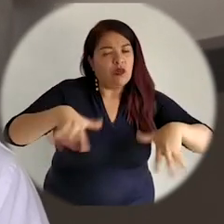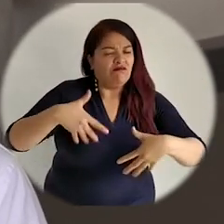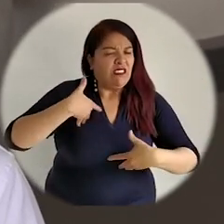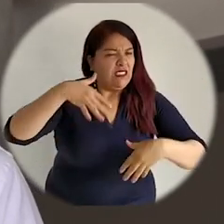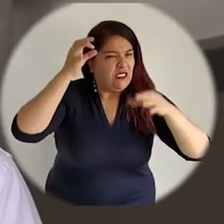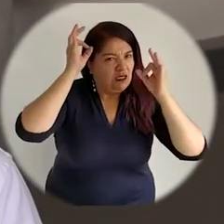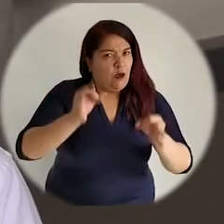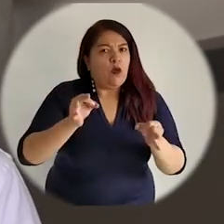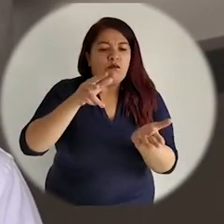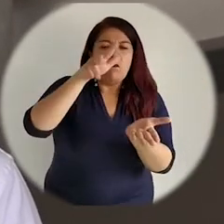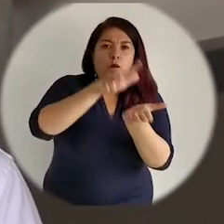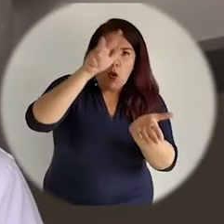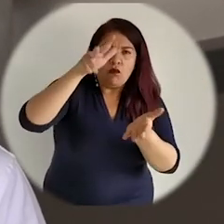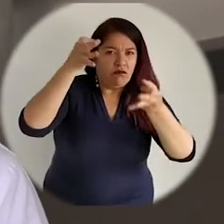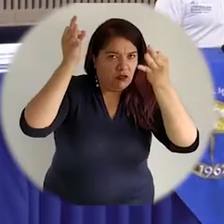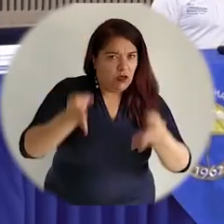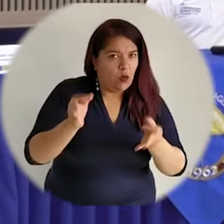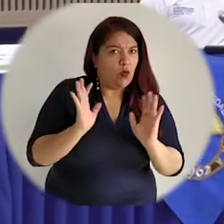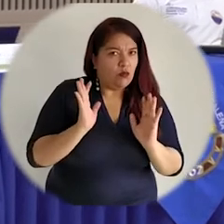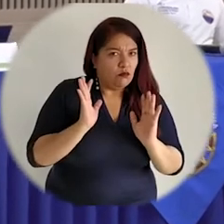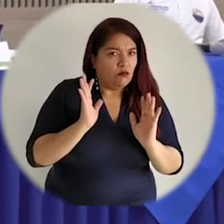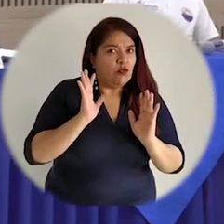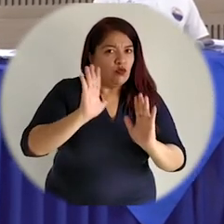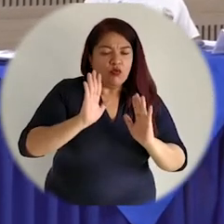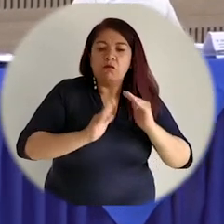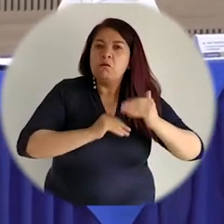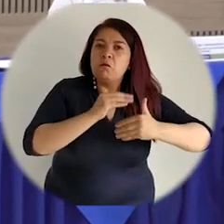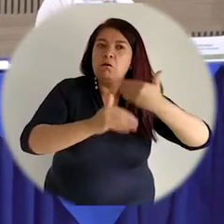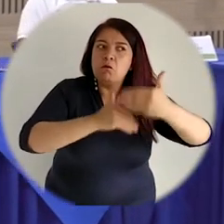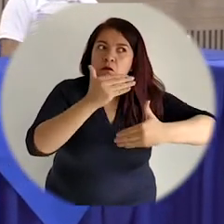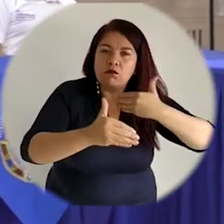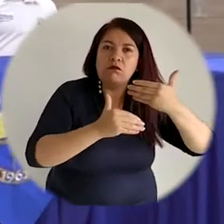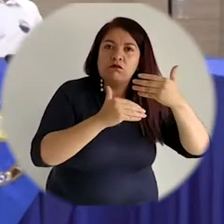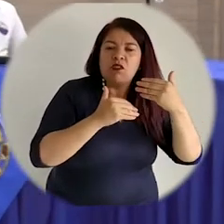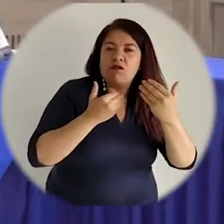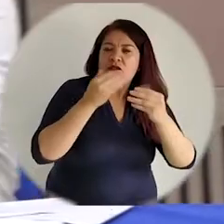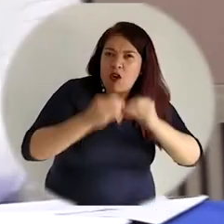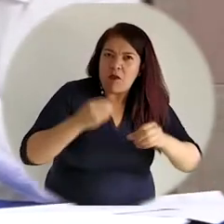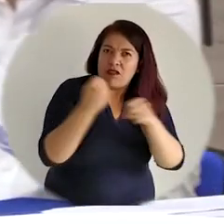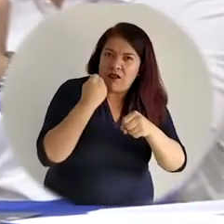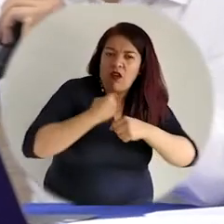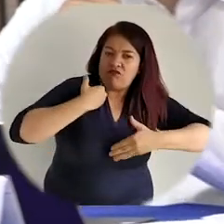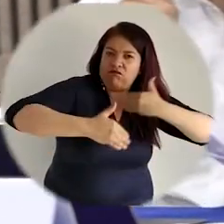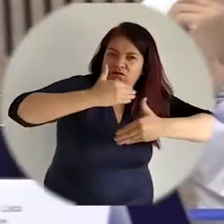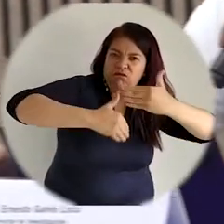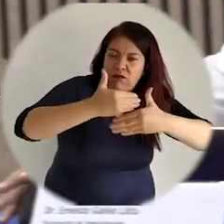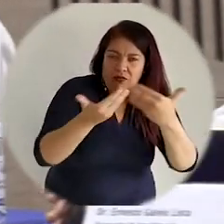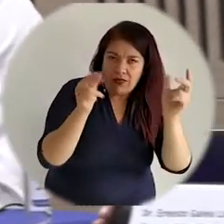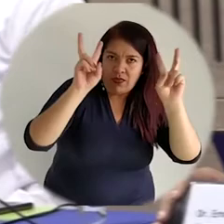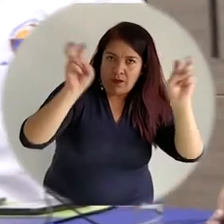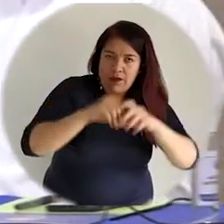muy convencidos de que vamos a obtener un resultado positivo por la calidad que tiene el programa y por todos los proyectos que se han venido